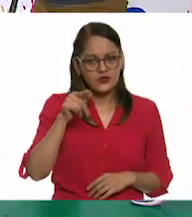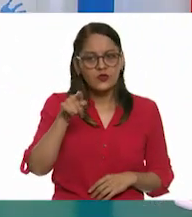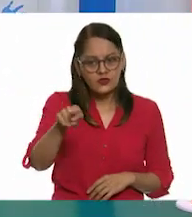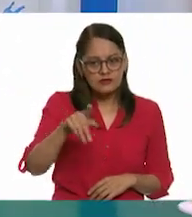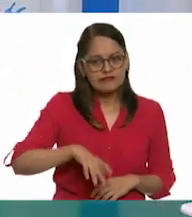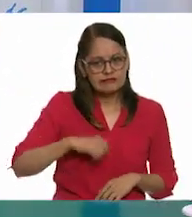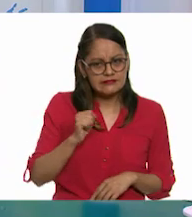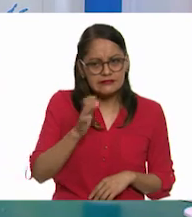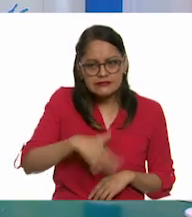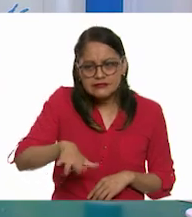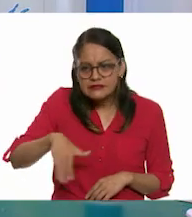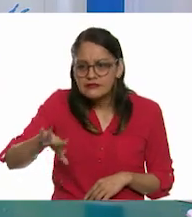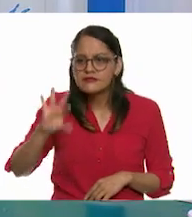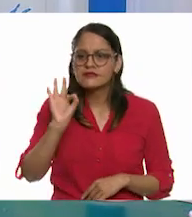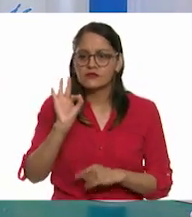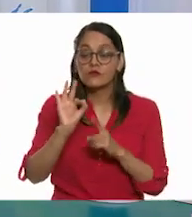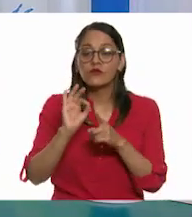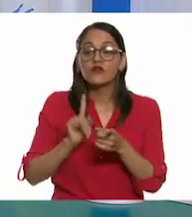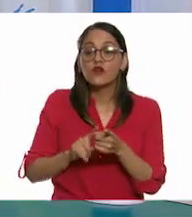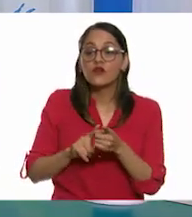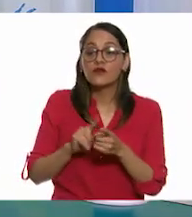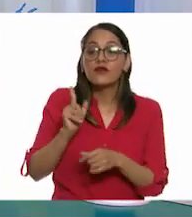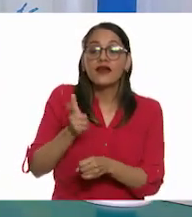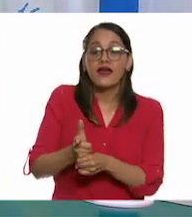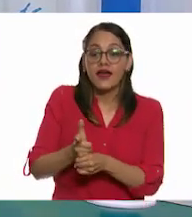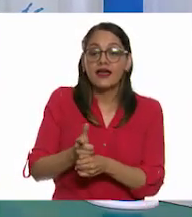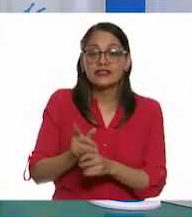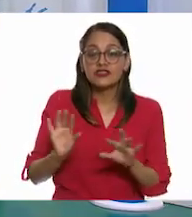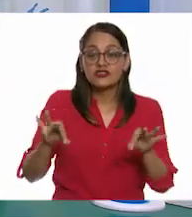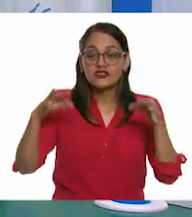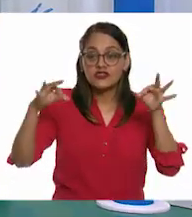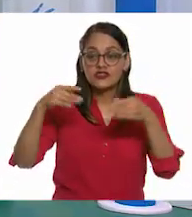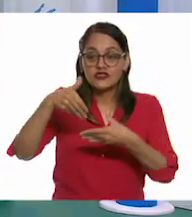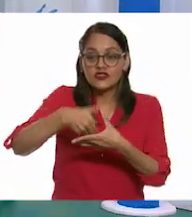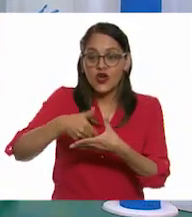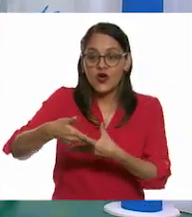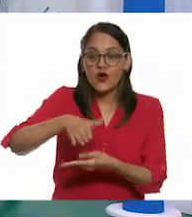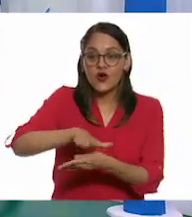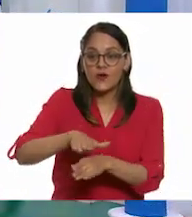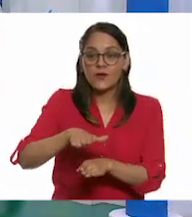tratar de encontrar. Y nos van a decir en dónde se encuentra el sobre número uno.